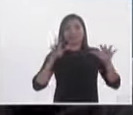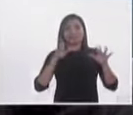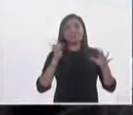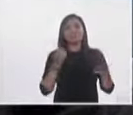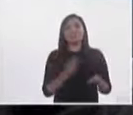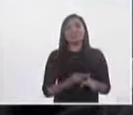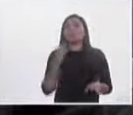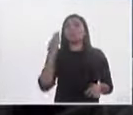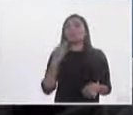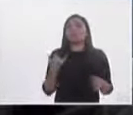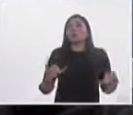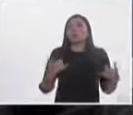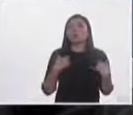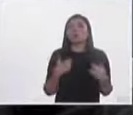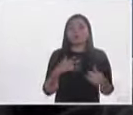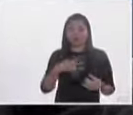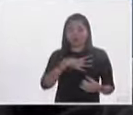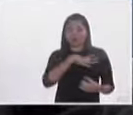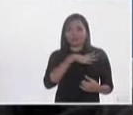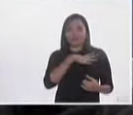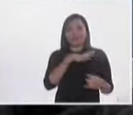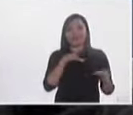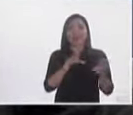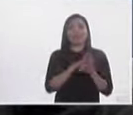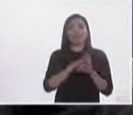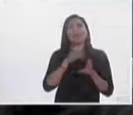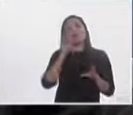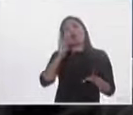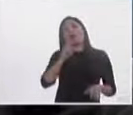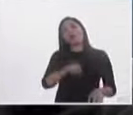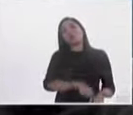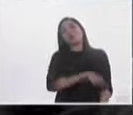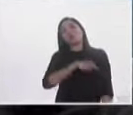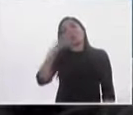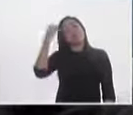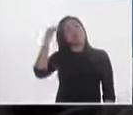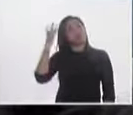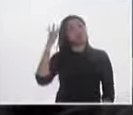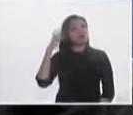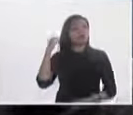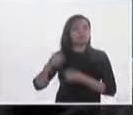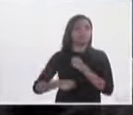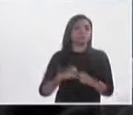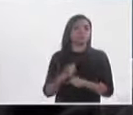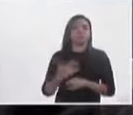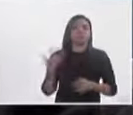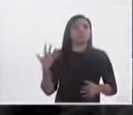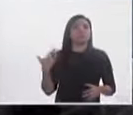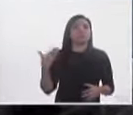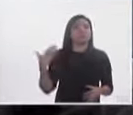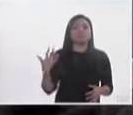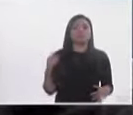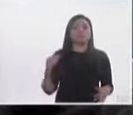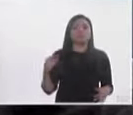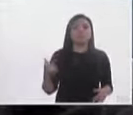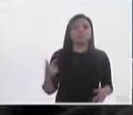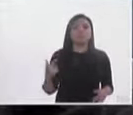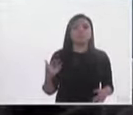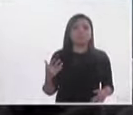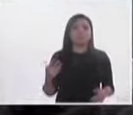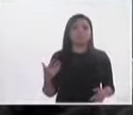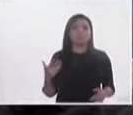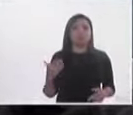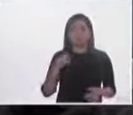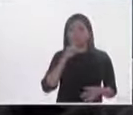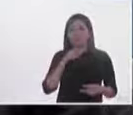democracia es decir no tenemos una democracia de larga data se empieza en 97 otros dicen que en el 2000 yo soy de los que dicen con el 97